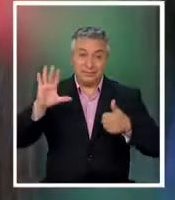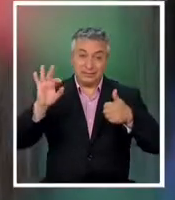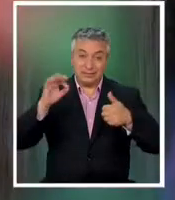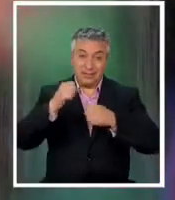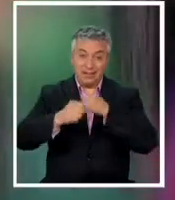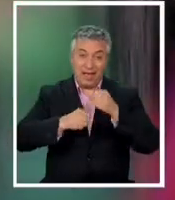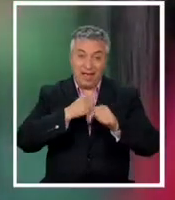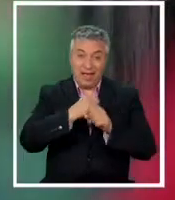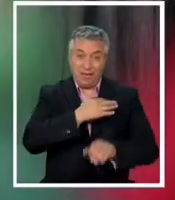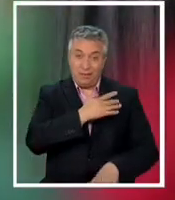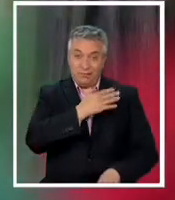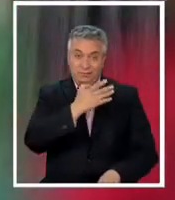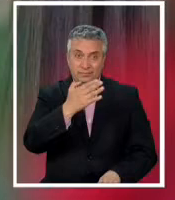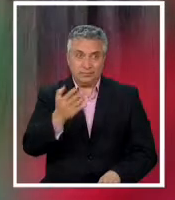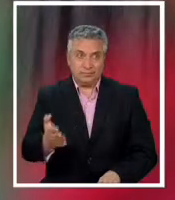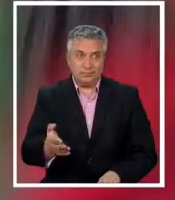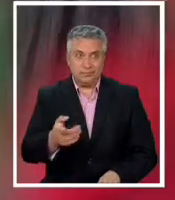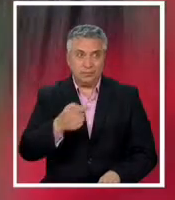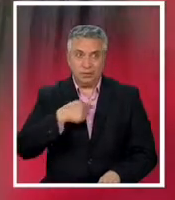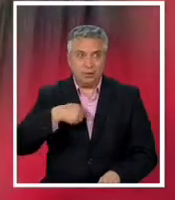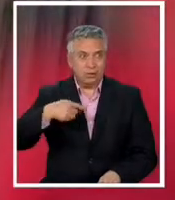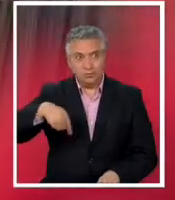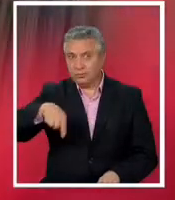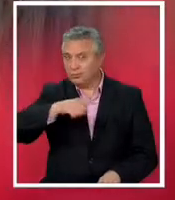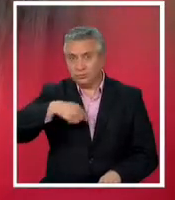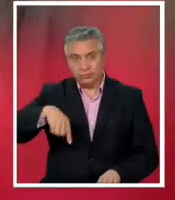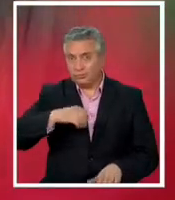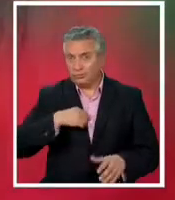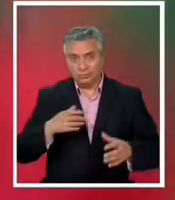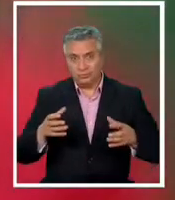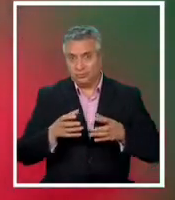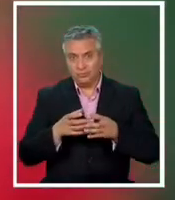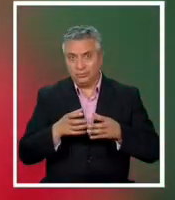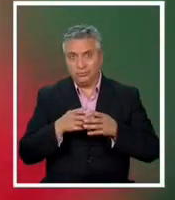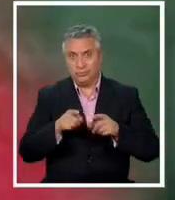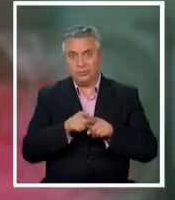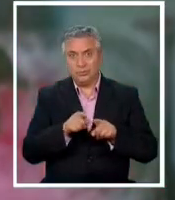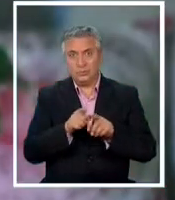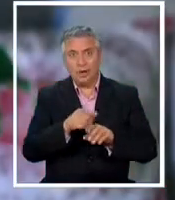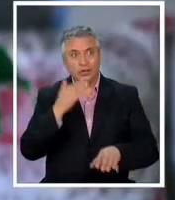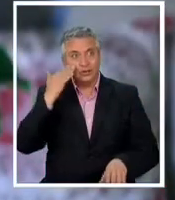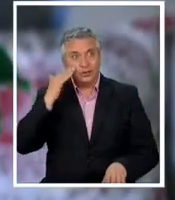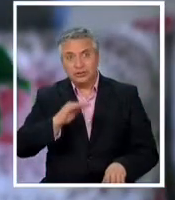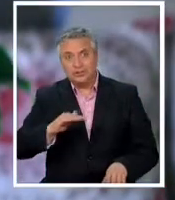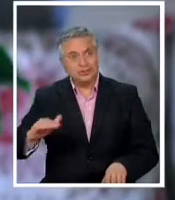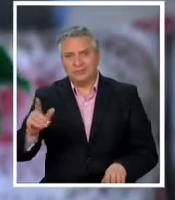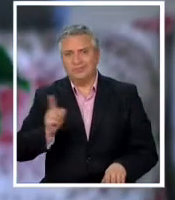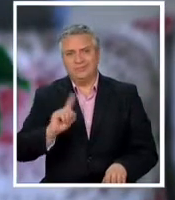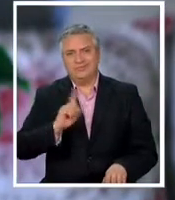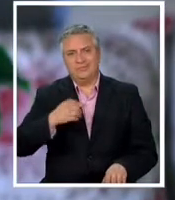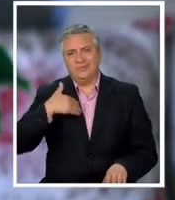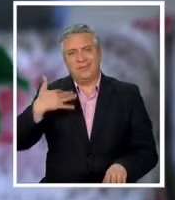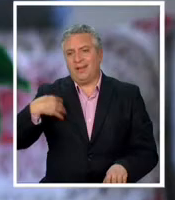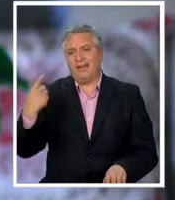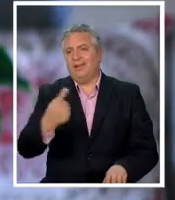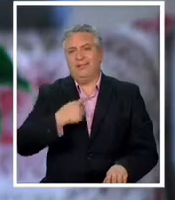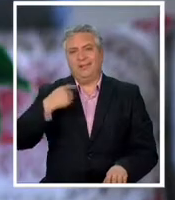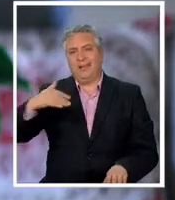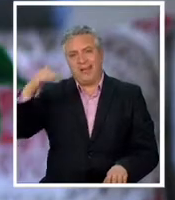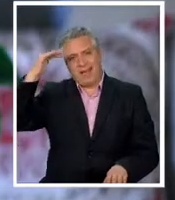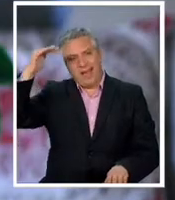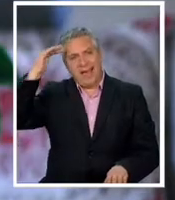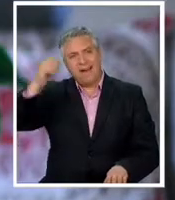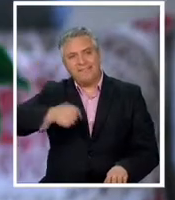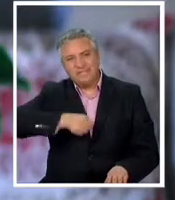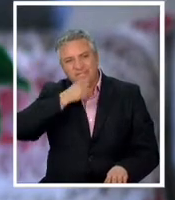años no somos unos unos niños chicos ya somos unos